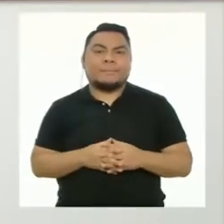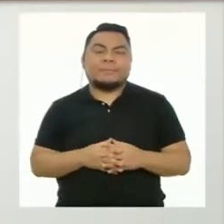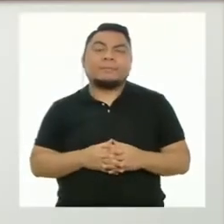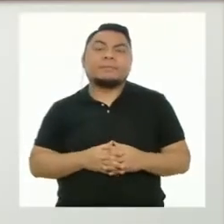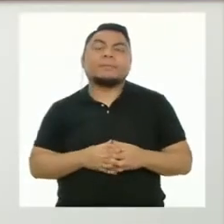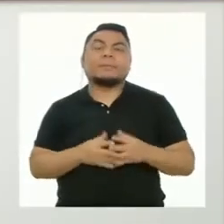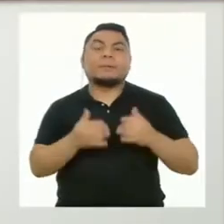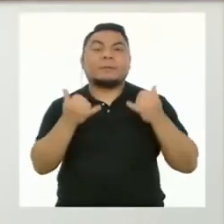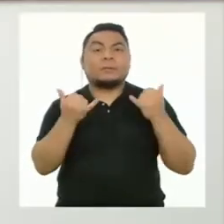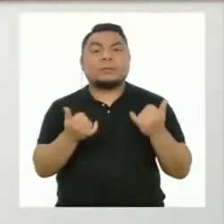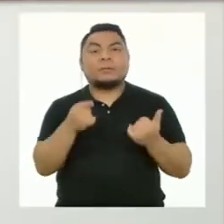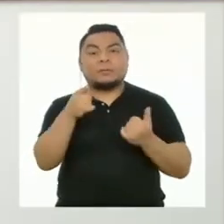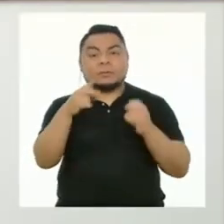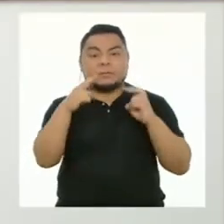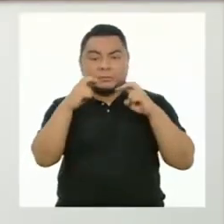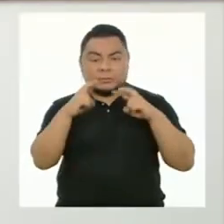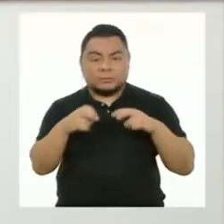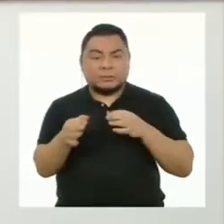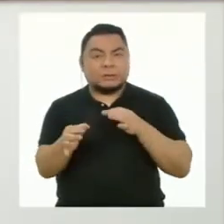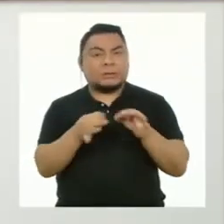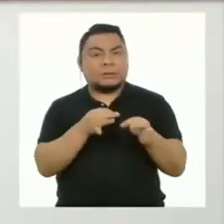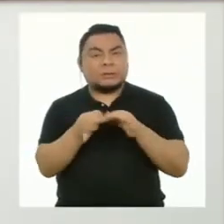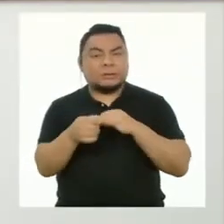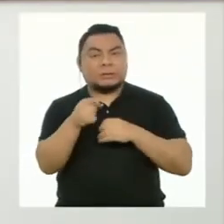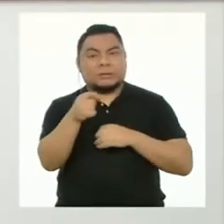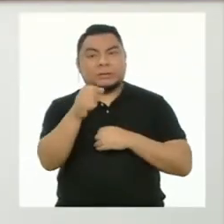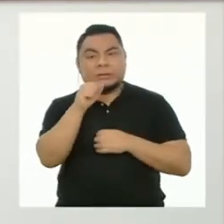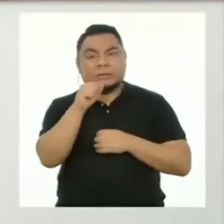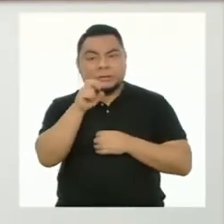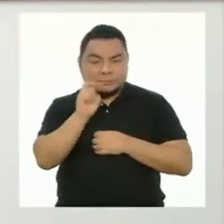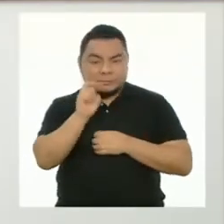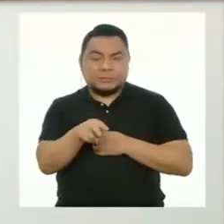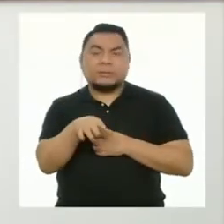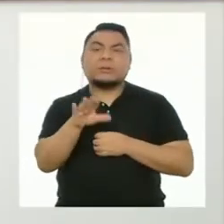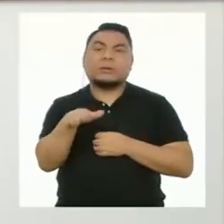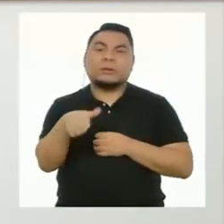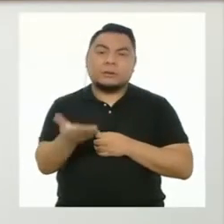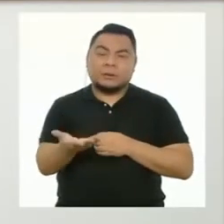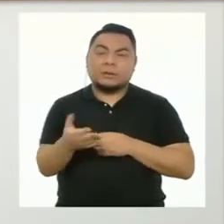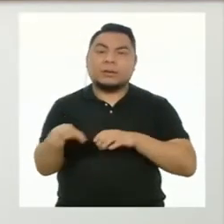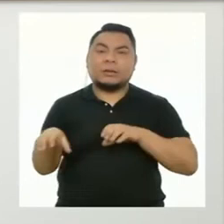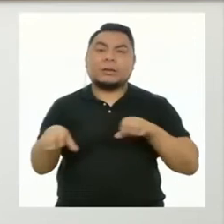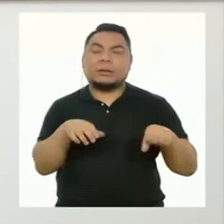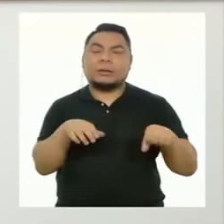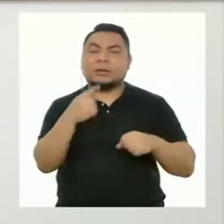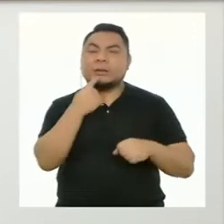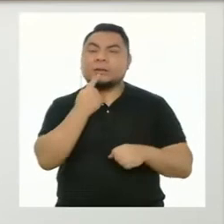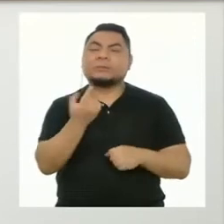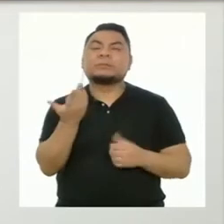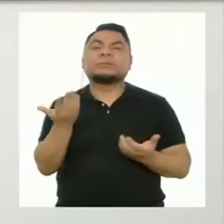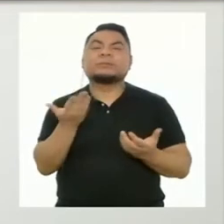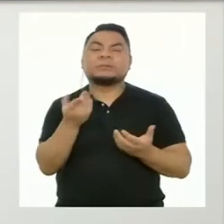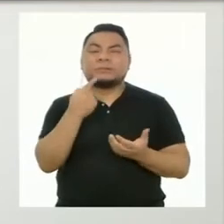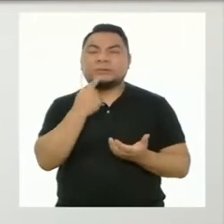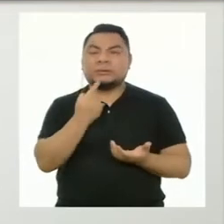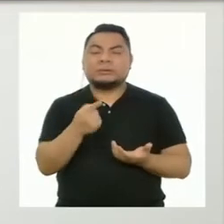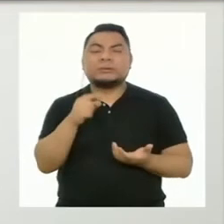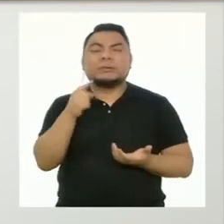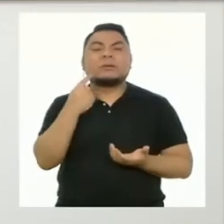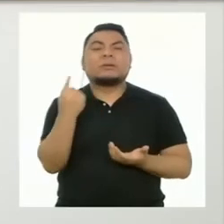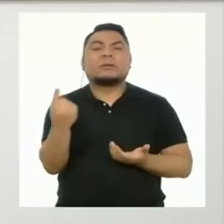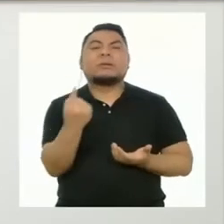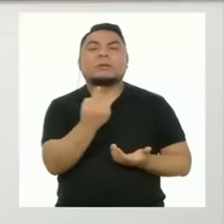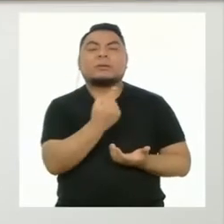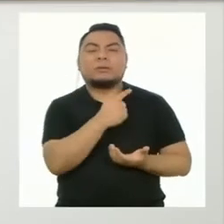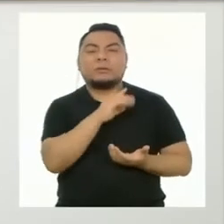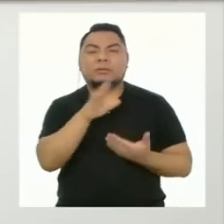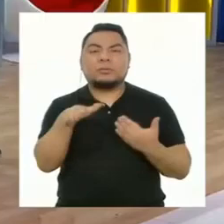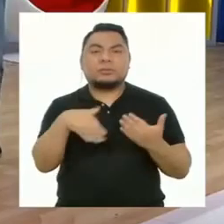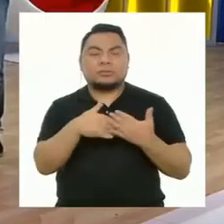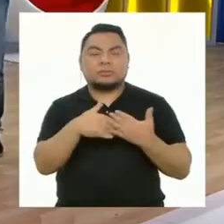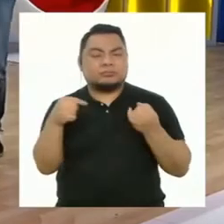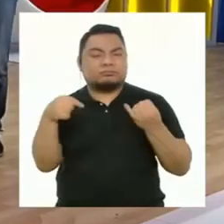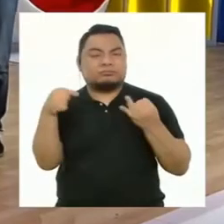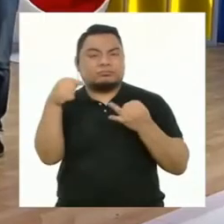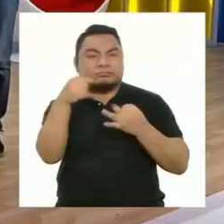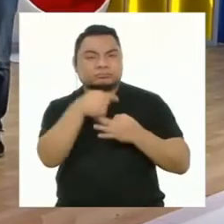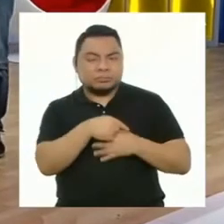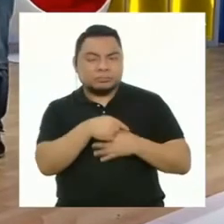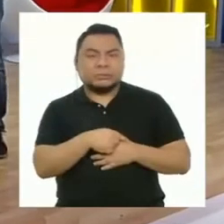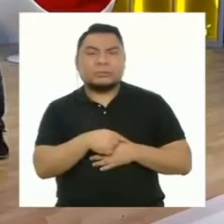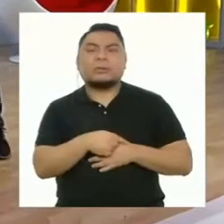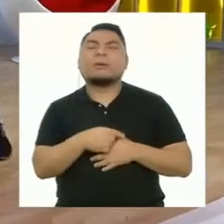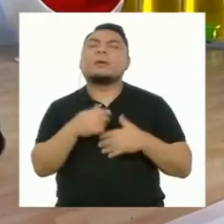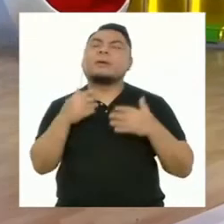Ahora, revisen su texto explicativo y verifiquen si han hecho mención a lo que indica cada uno de los criterios.